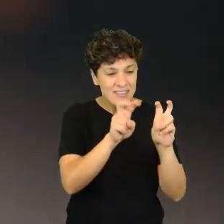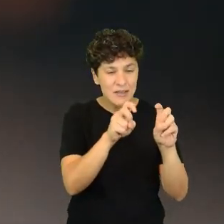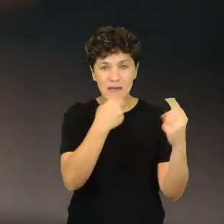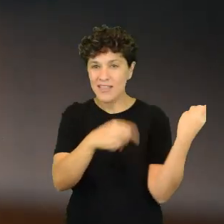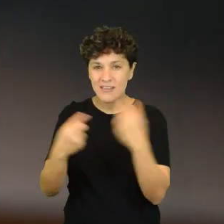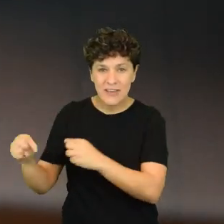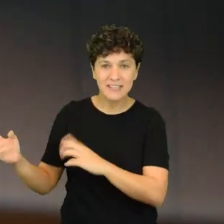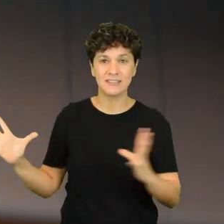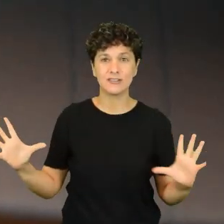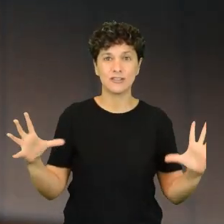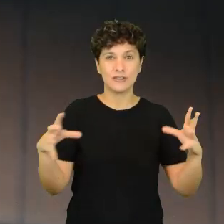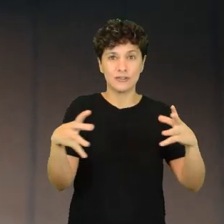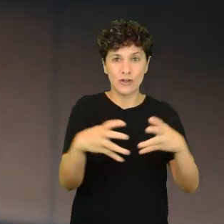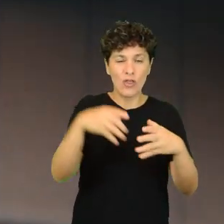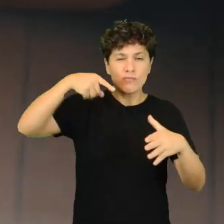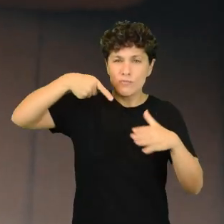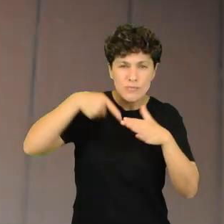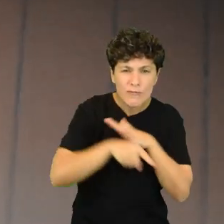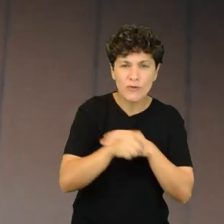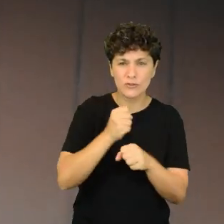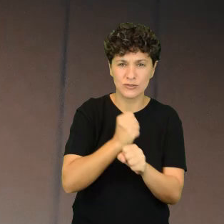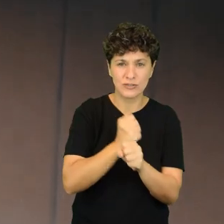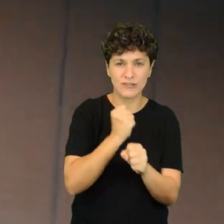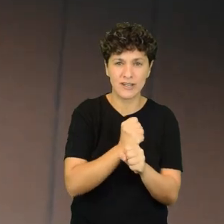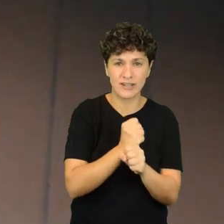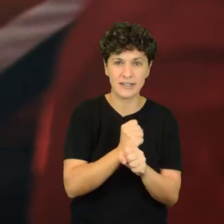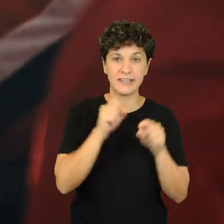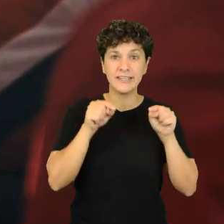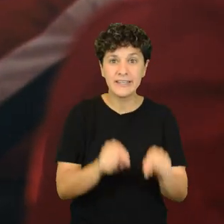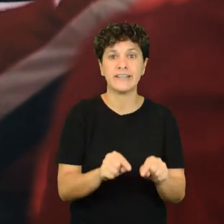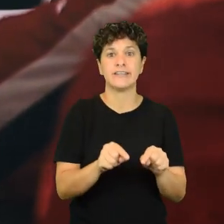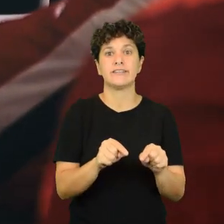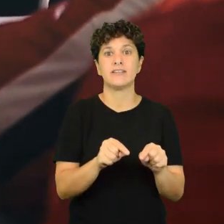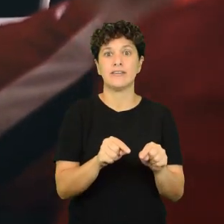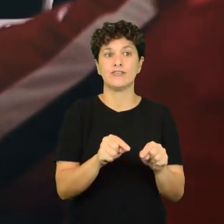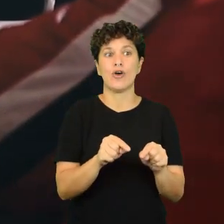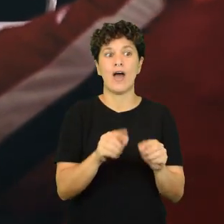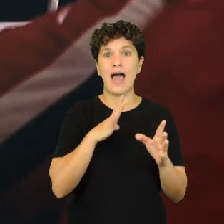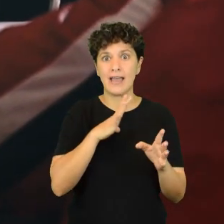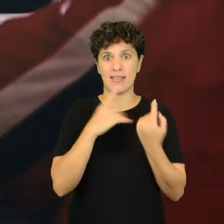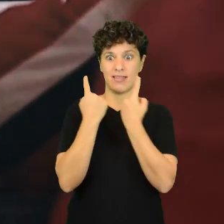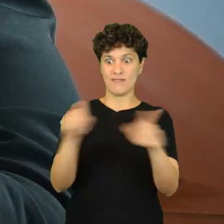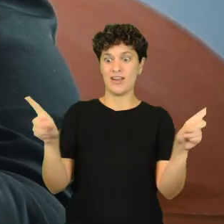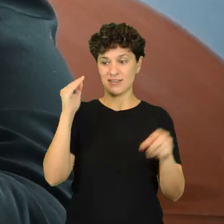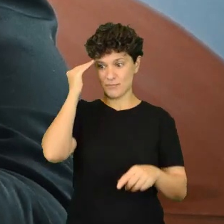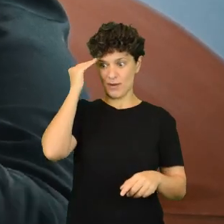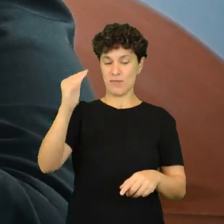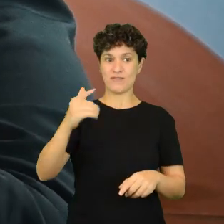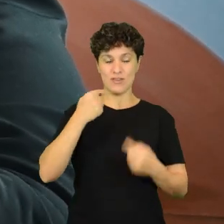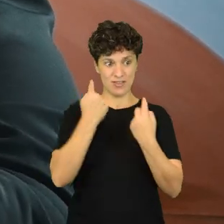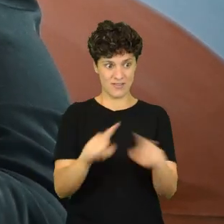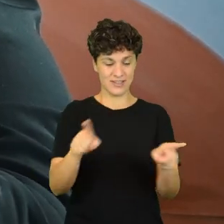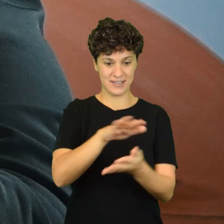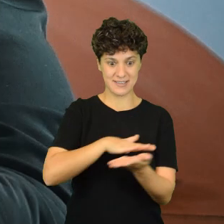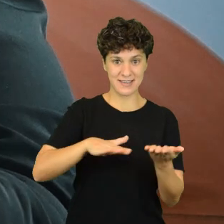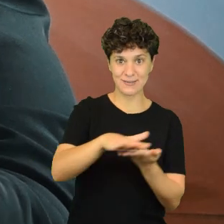sino que trabajarlos más en profundidad, eso nos saca a uno como docente de nuestra zona de confort, yo no voy a trabajar